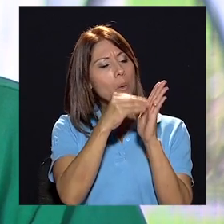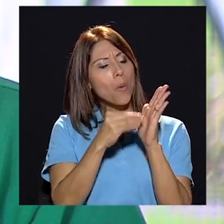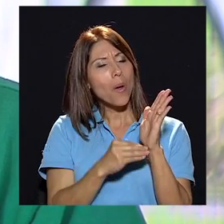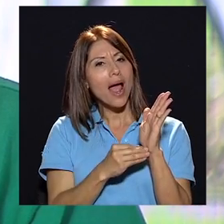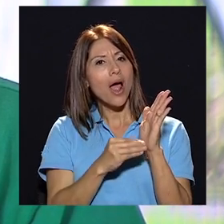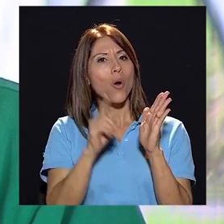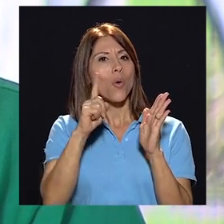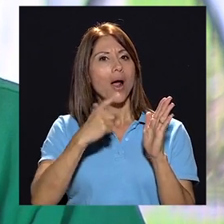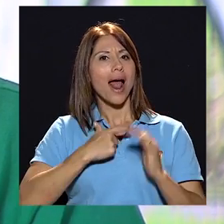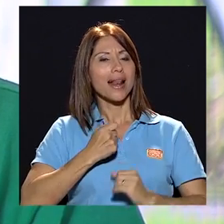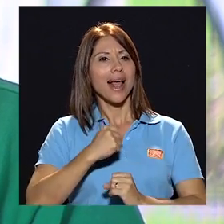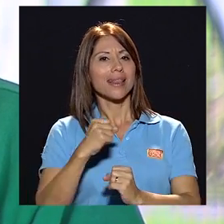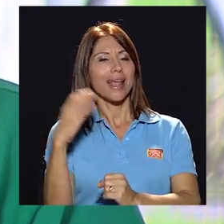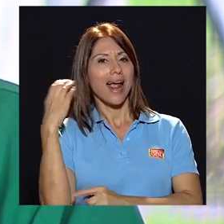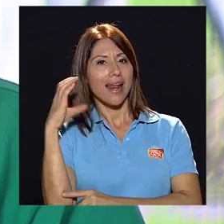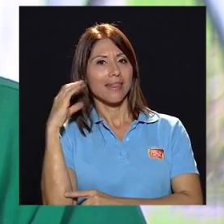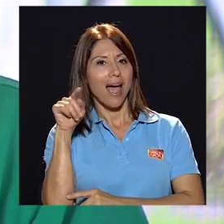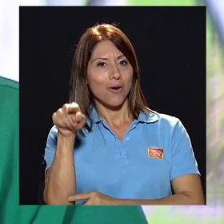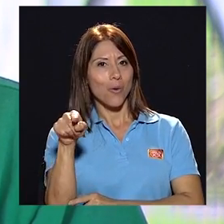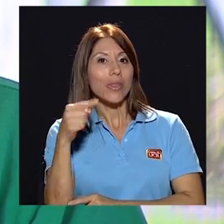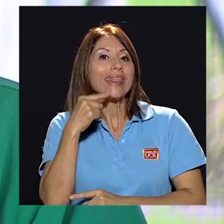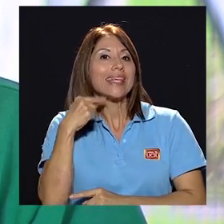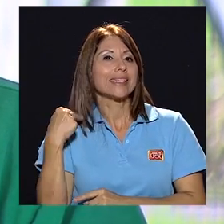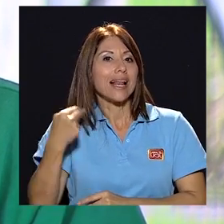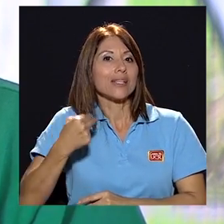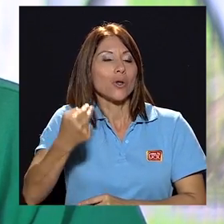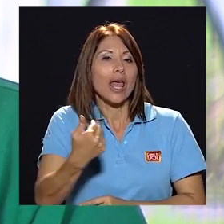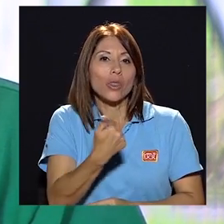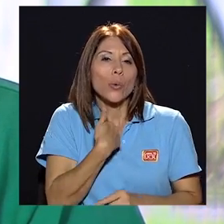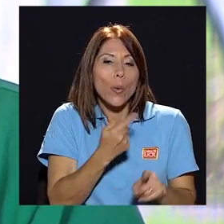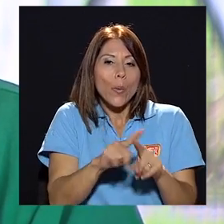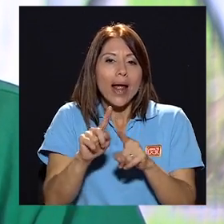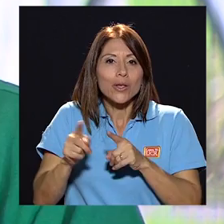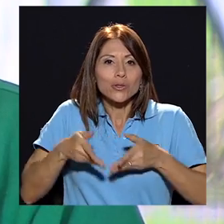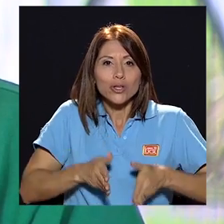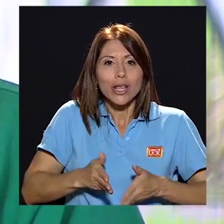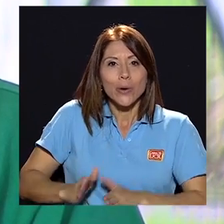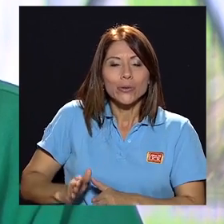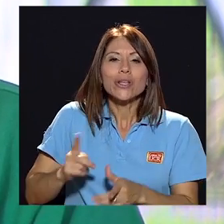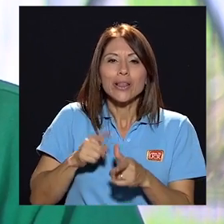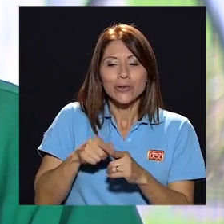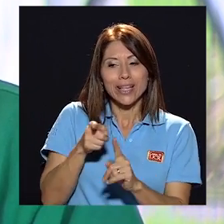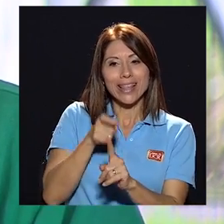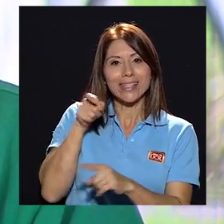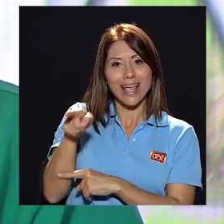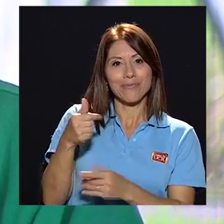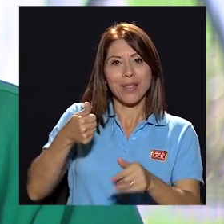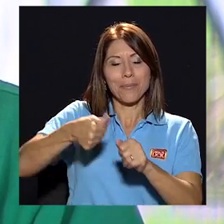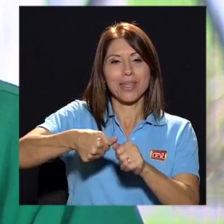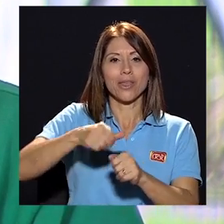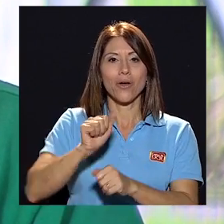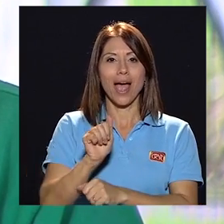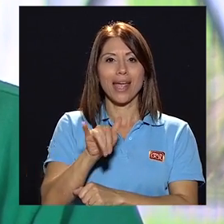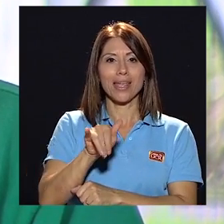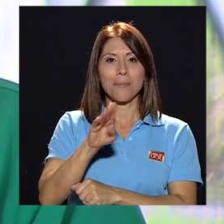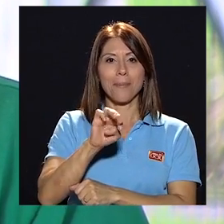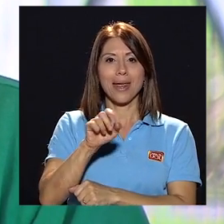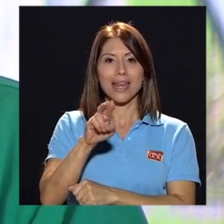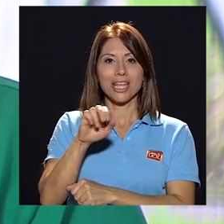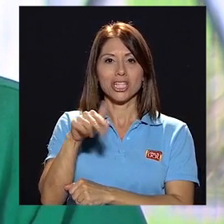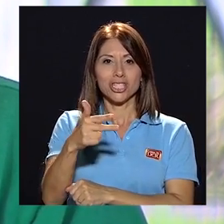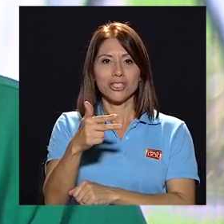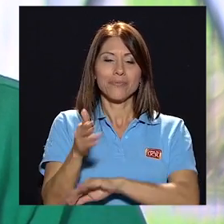alcalde en Cartago que dice en la historia, que tuvo varios hijos y de por ahí viene este apellido Aymerich.